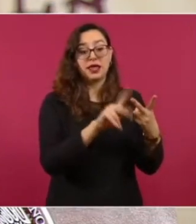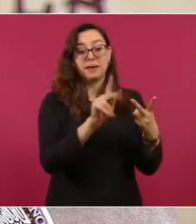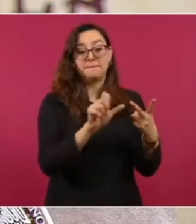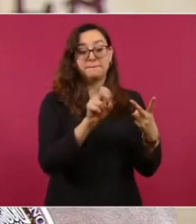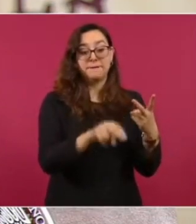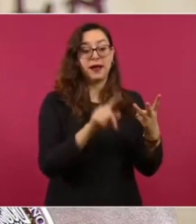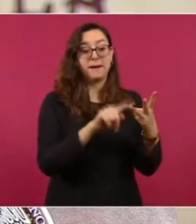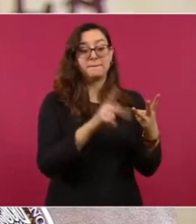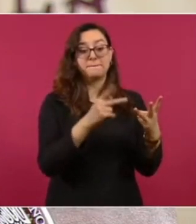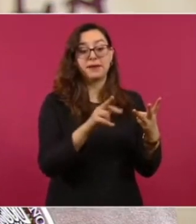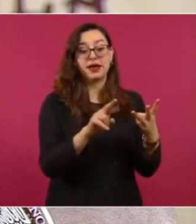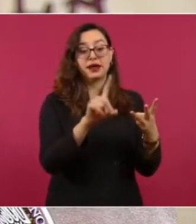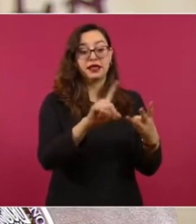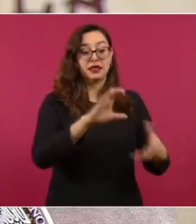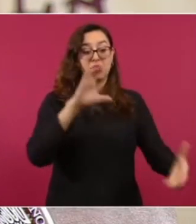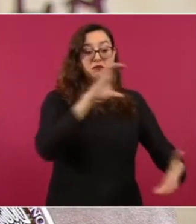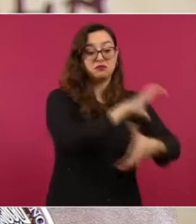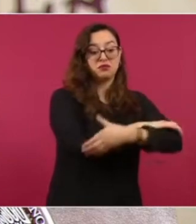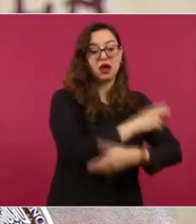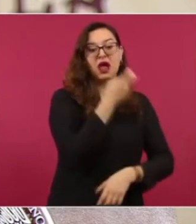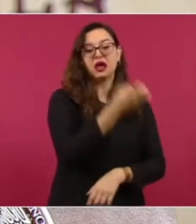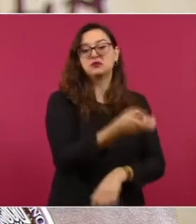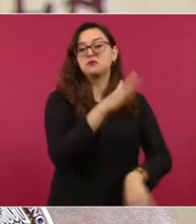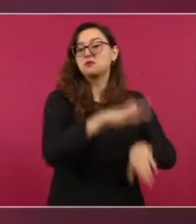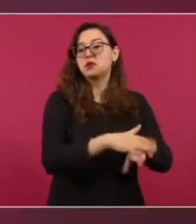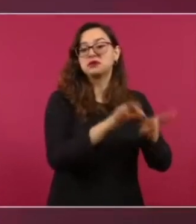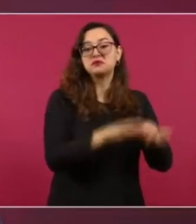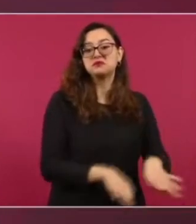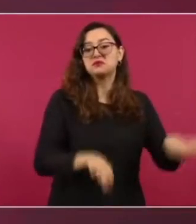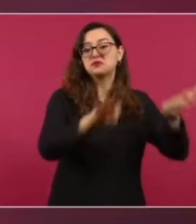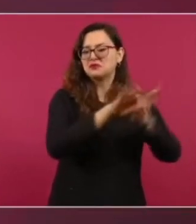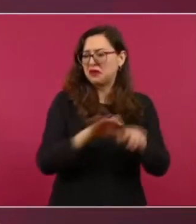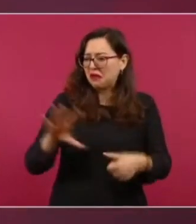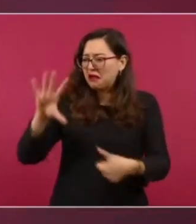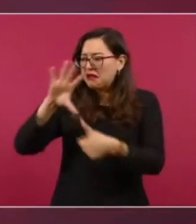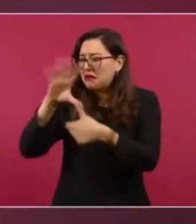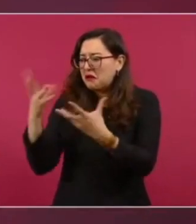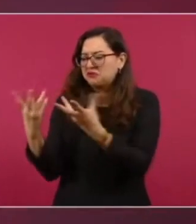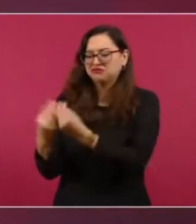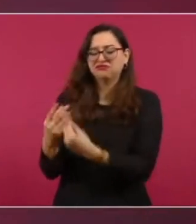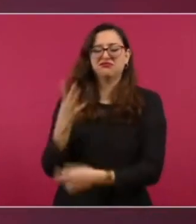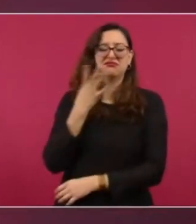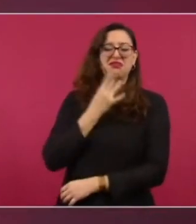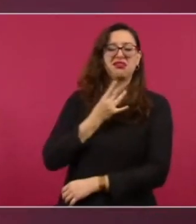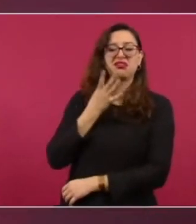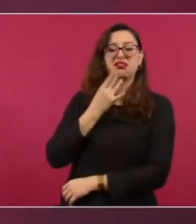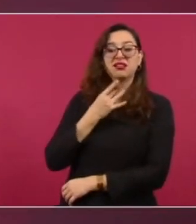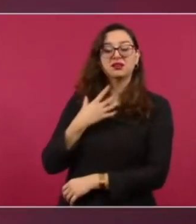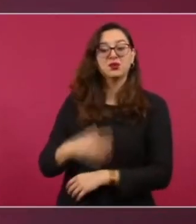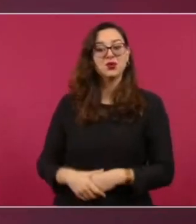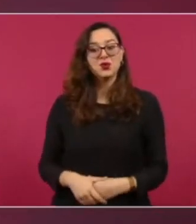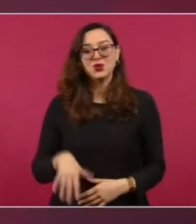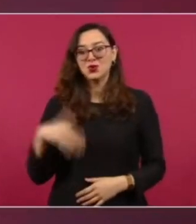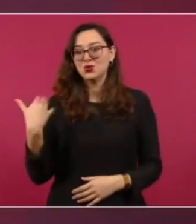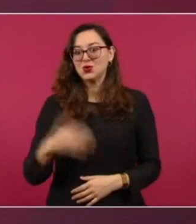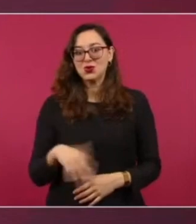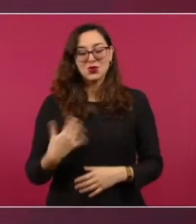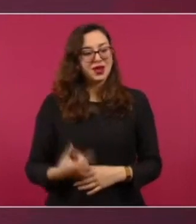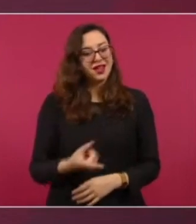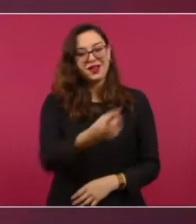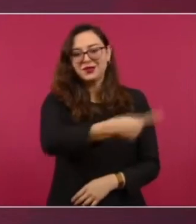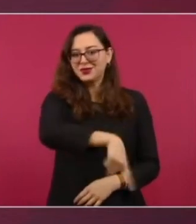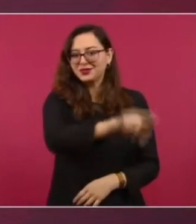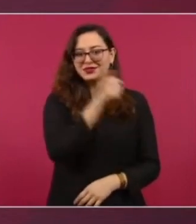usted no se hicieron esperar las opiniones de quienes son expertos en cualquier tema que le lleve la contraria al presidente López Obrador